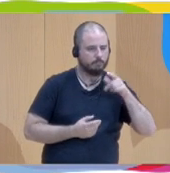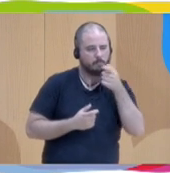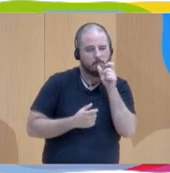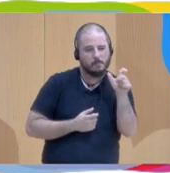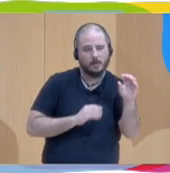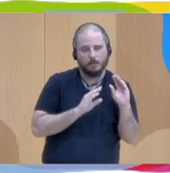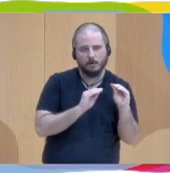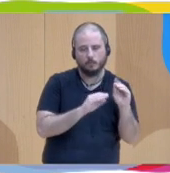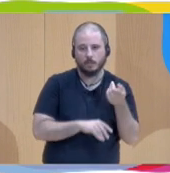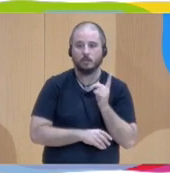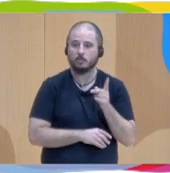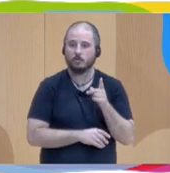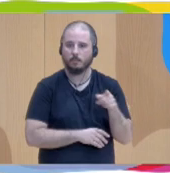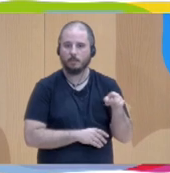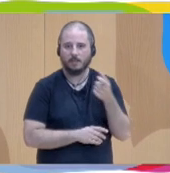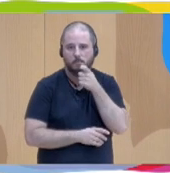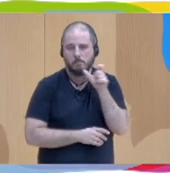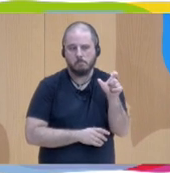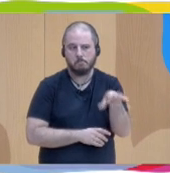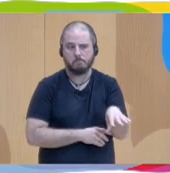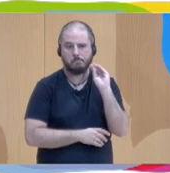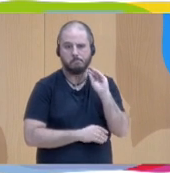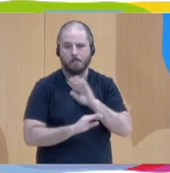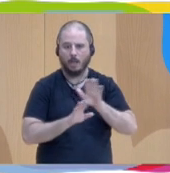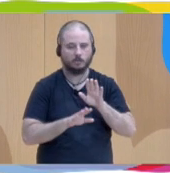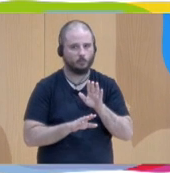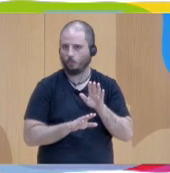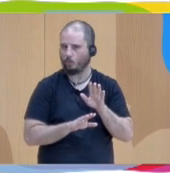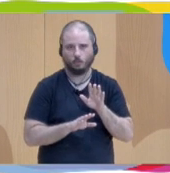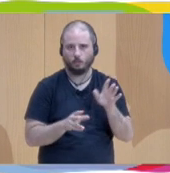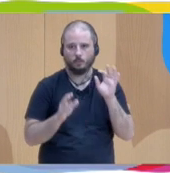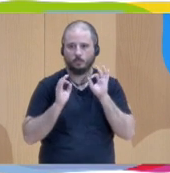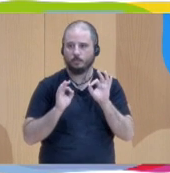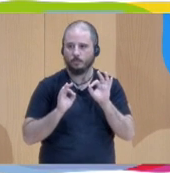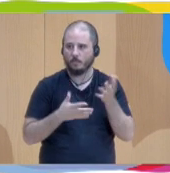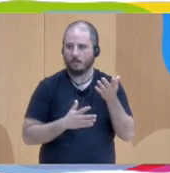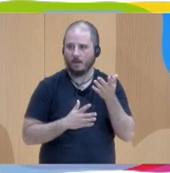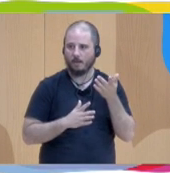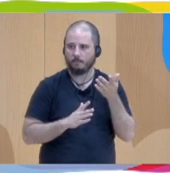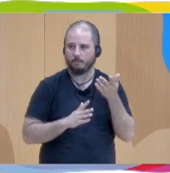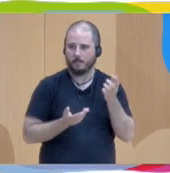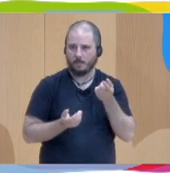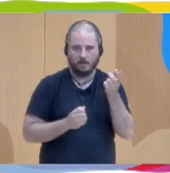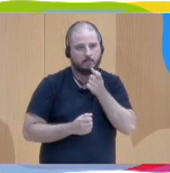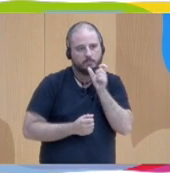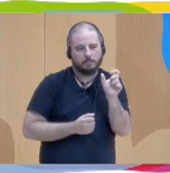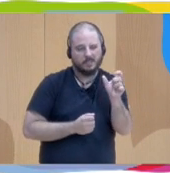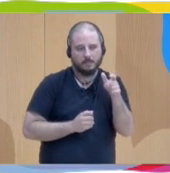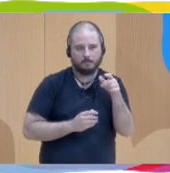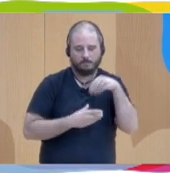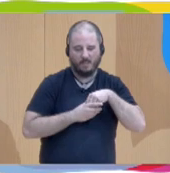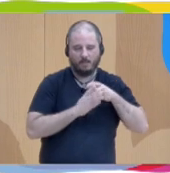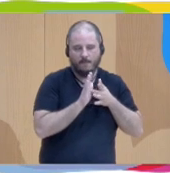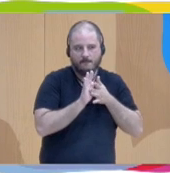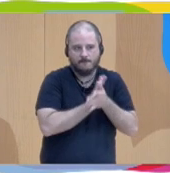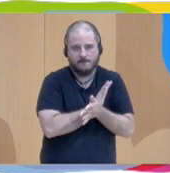the speech but it's understand what we are meaning with the words and therefore more and more important, I think, is coming